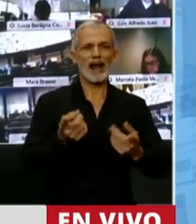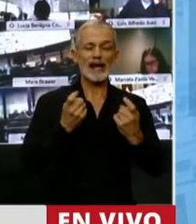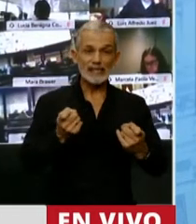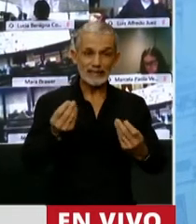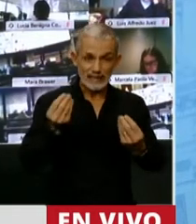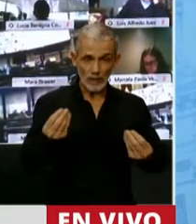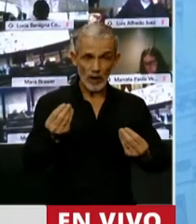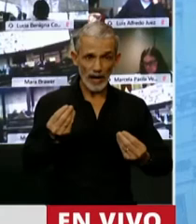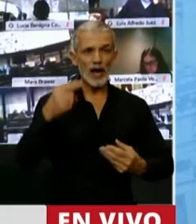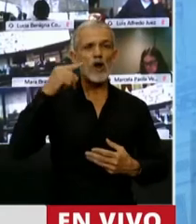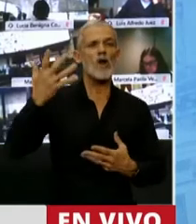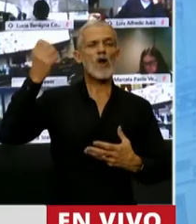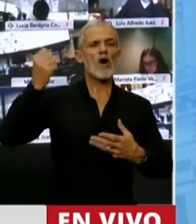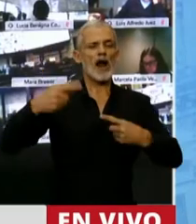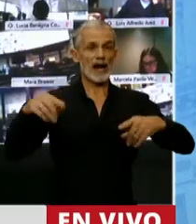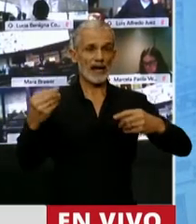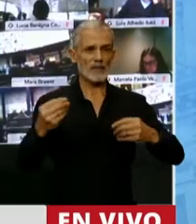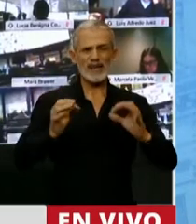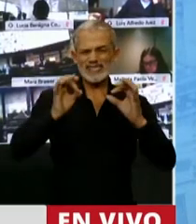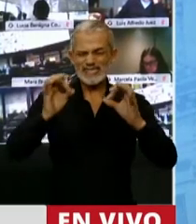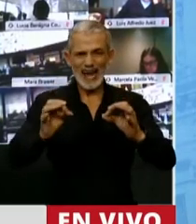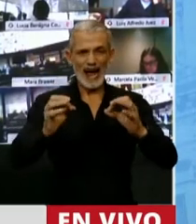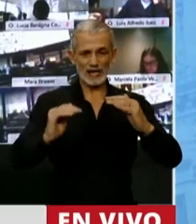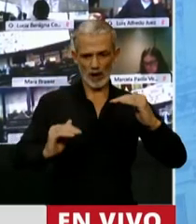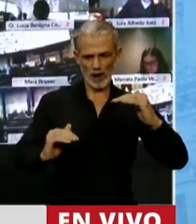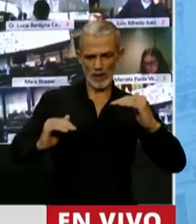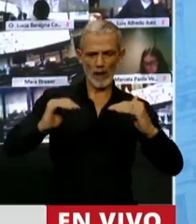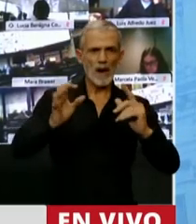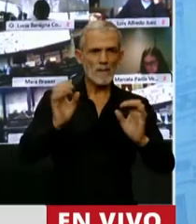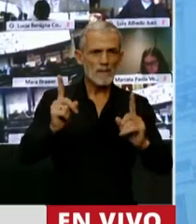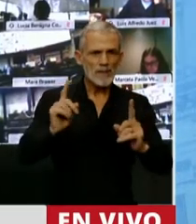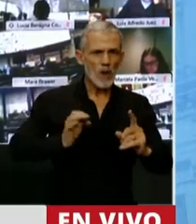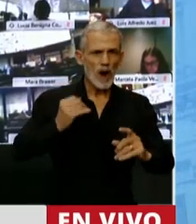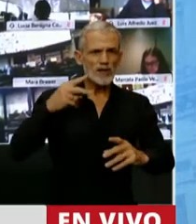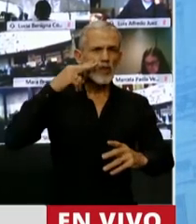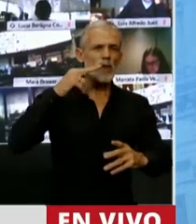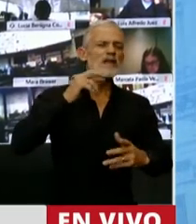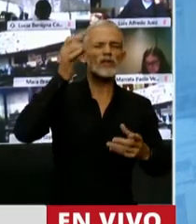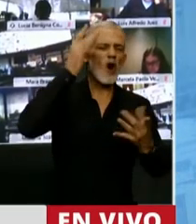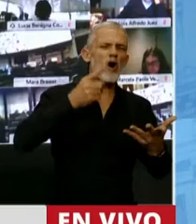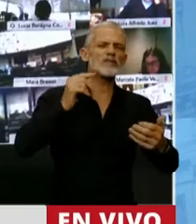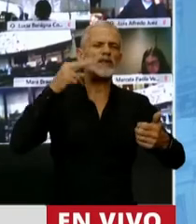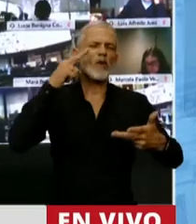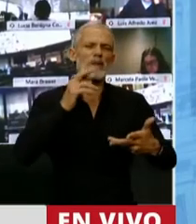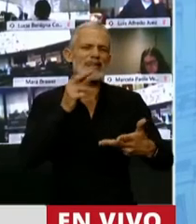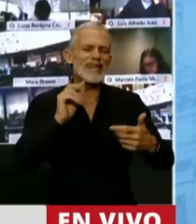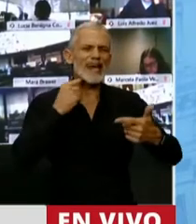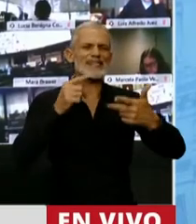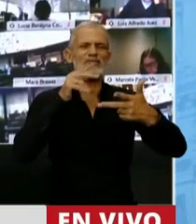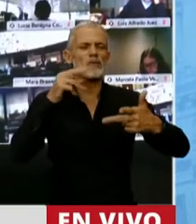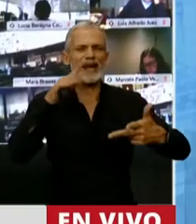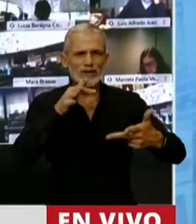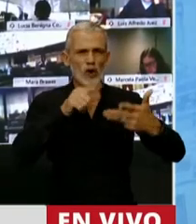Necesitamos lograr, por lo menos llegar a los parámetros que había en el año 2012, 2013, 2014, 2015,